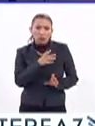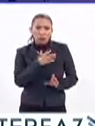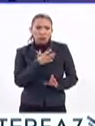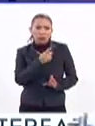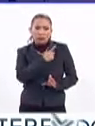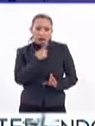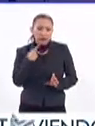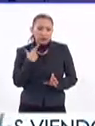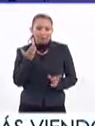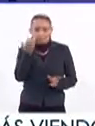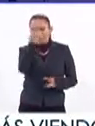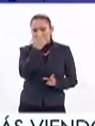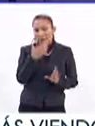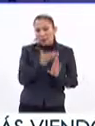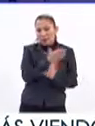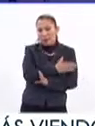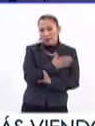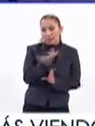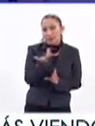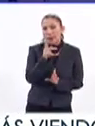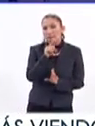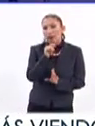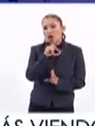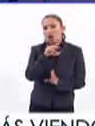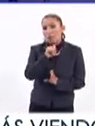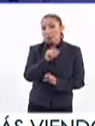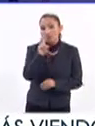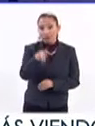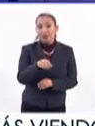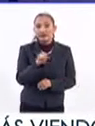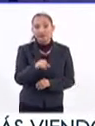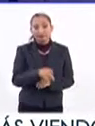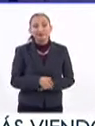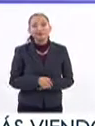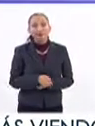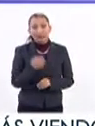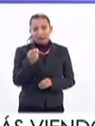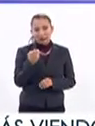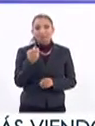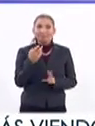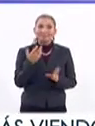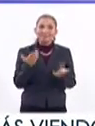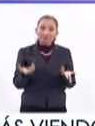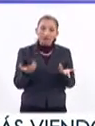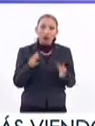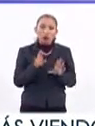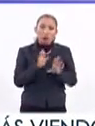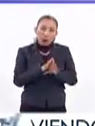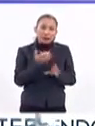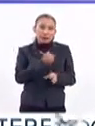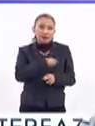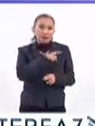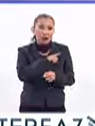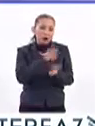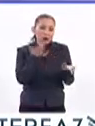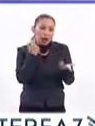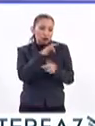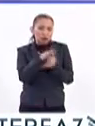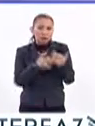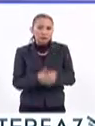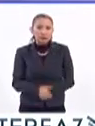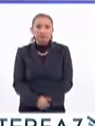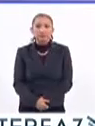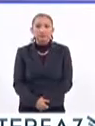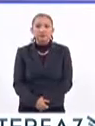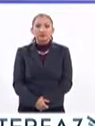el caso, a que se haga también una prueba contra el papilón humano. Definitivamente, o sea, sería lo más sano para todos,